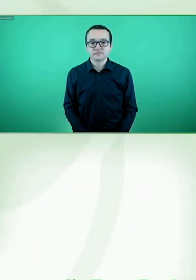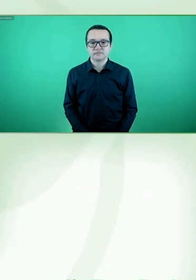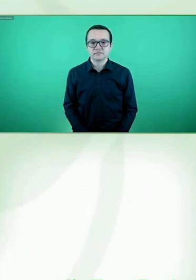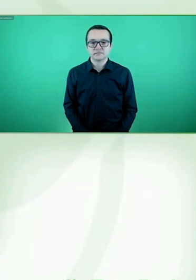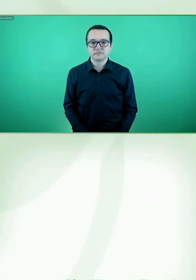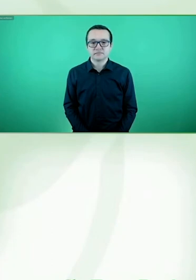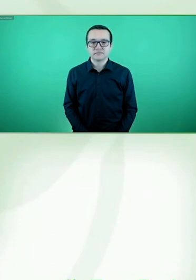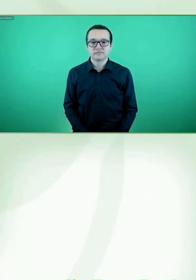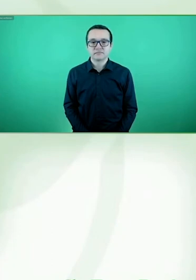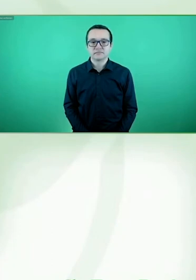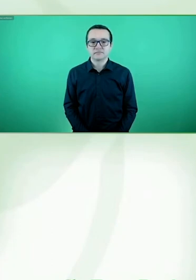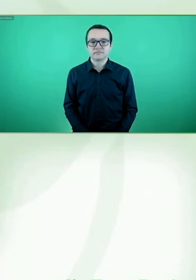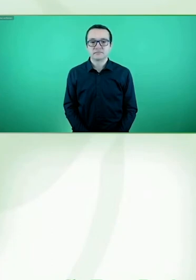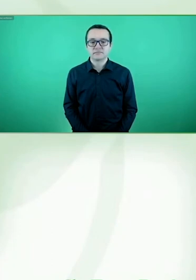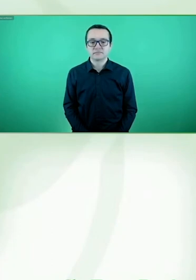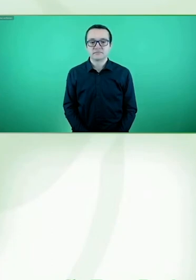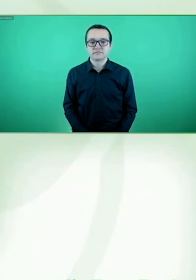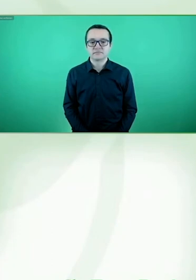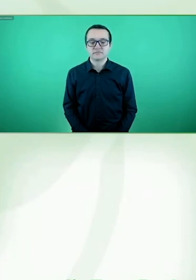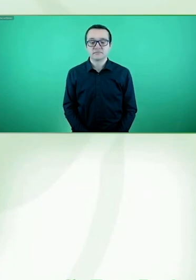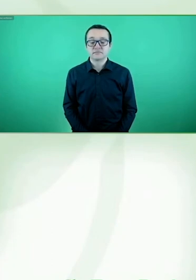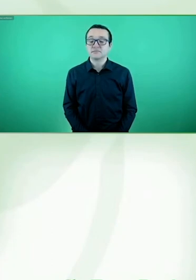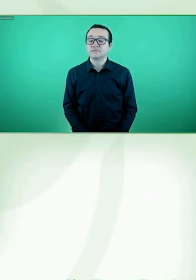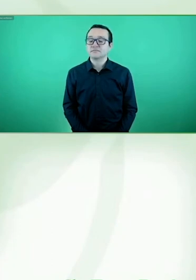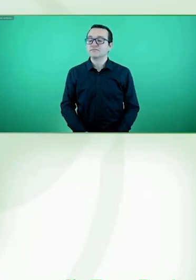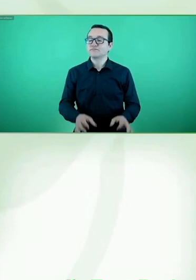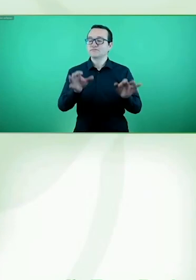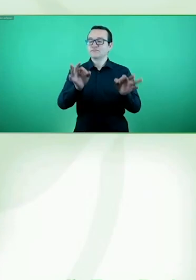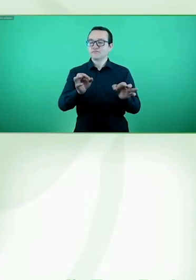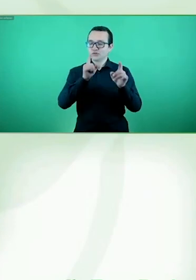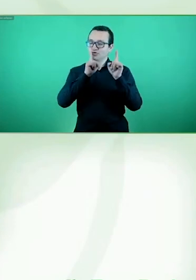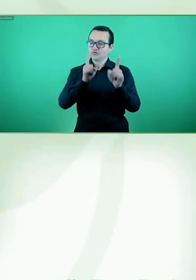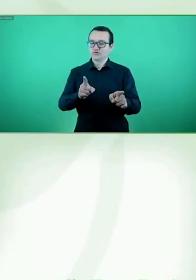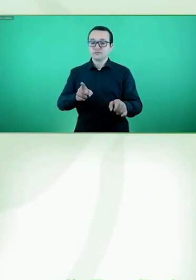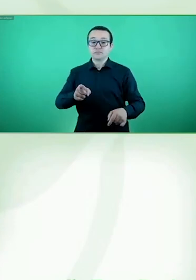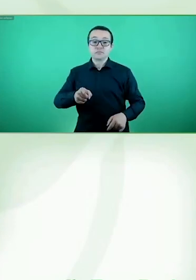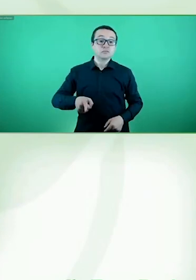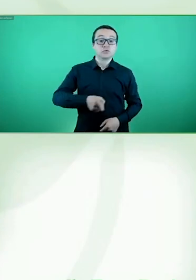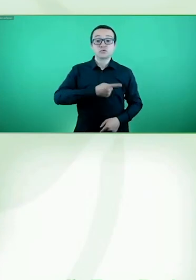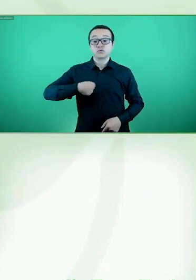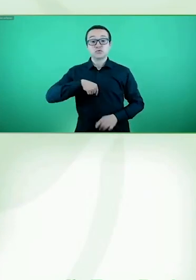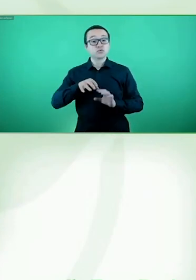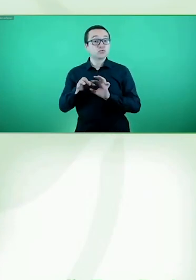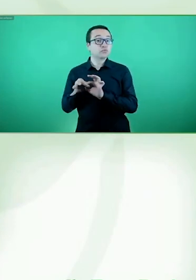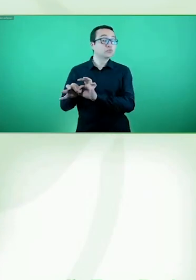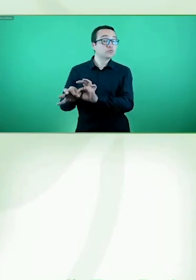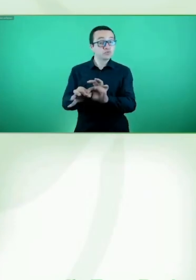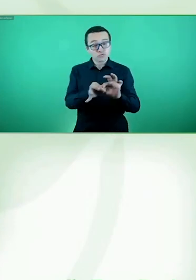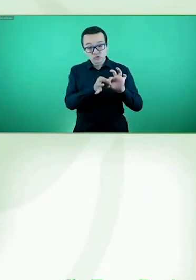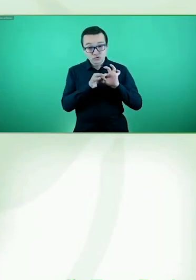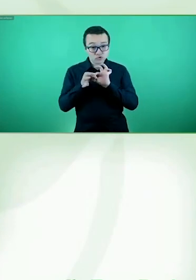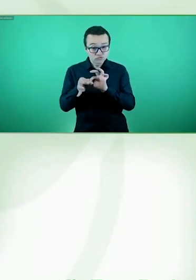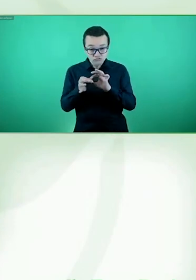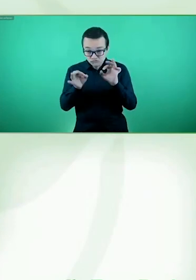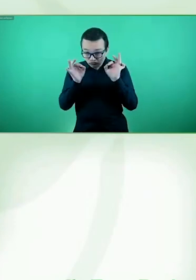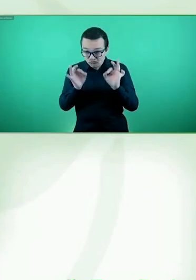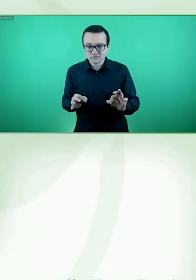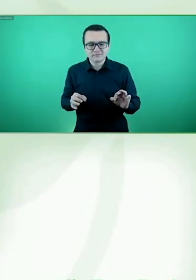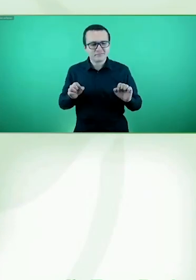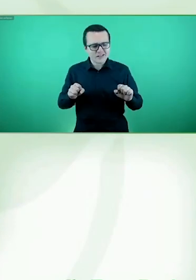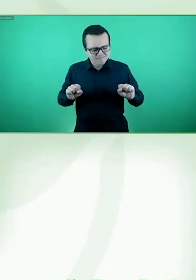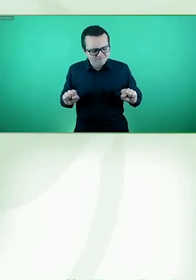I am pretty sure that we together, Carola, and our both teams can